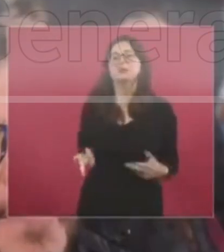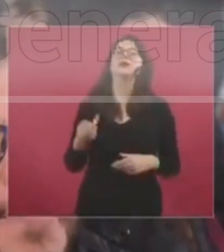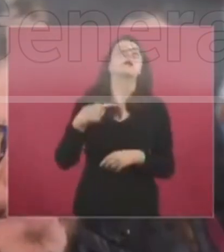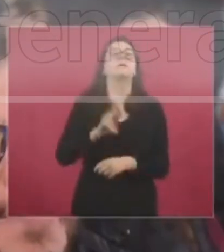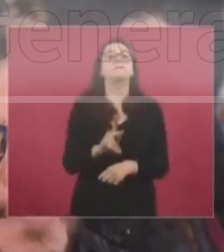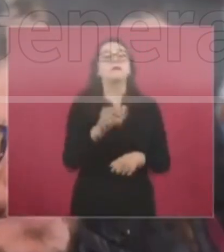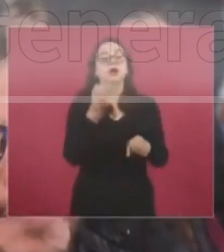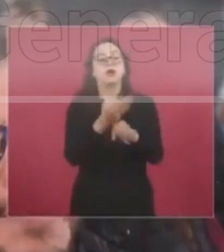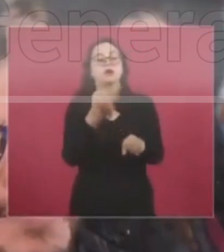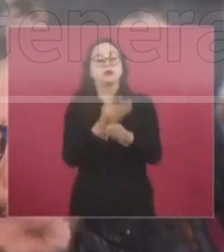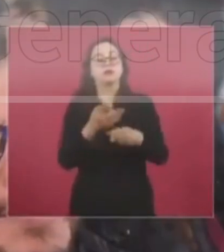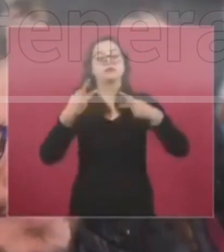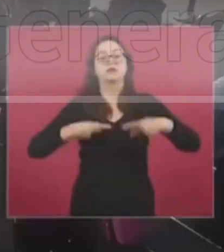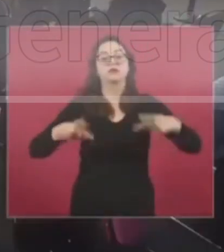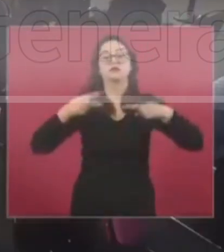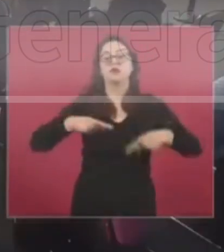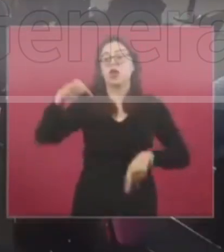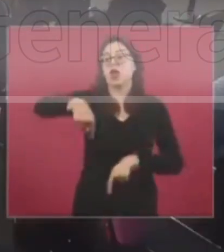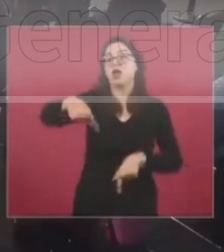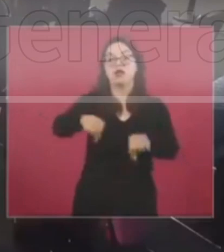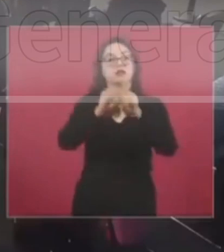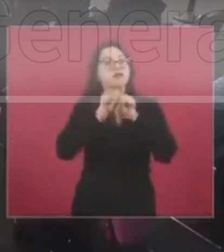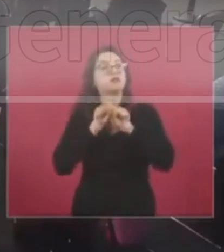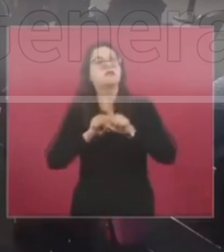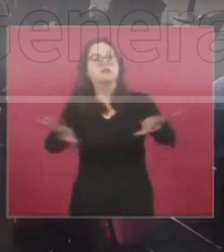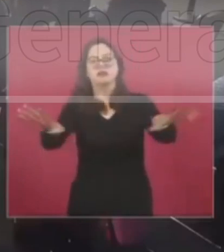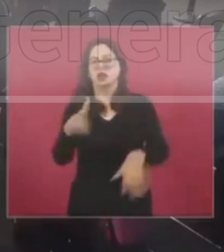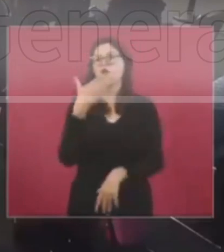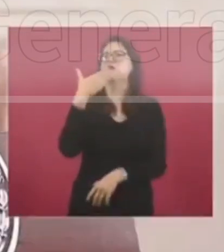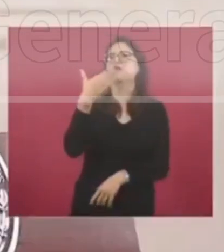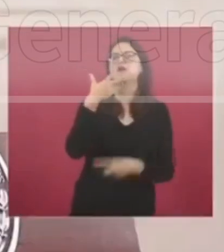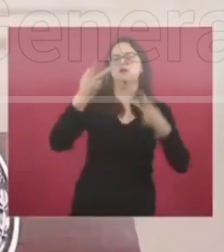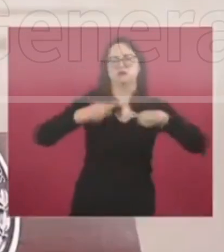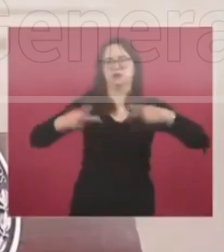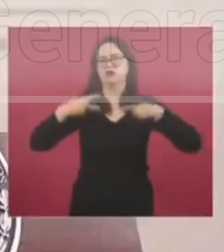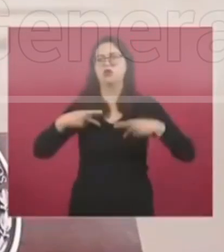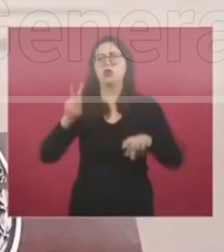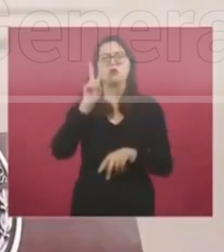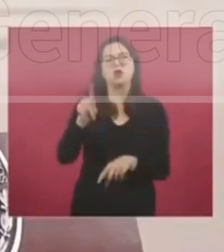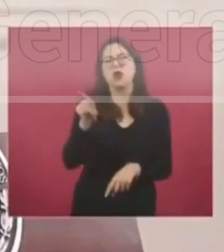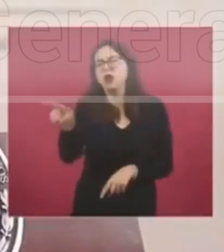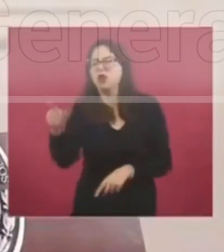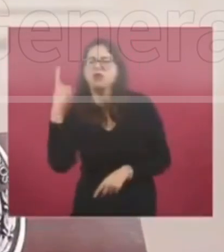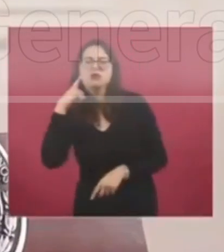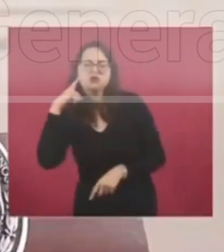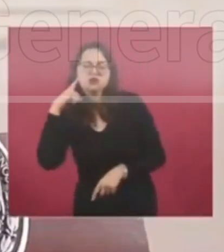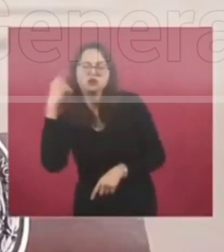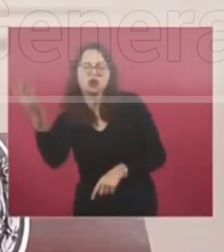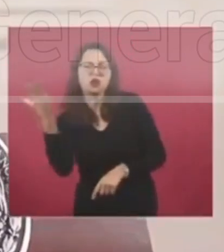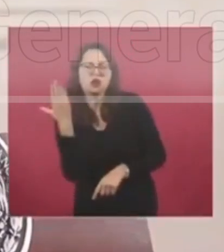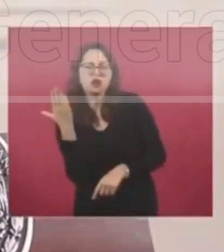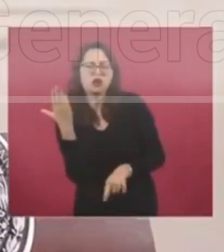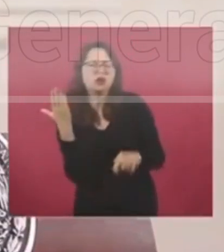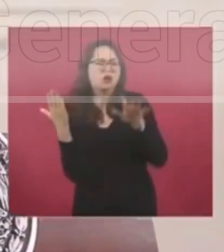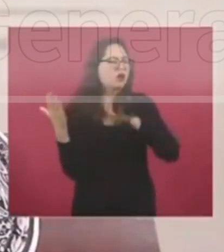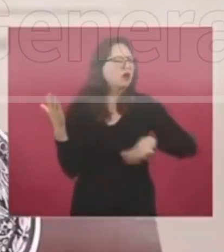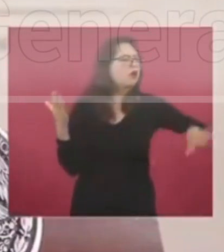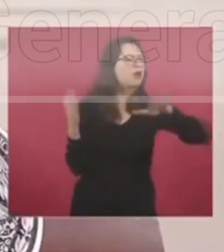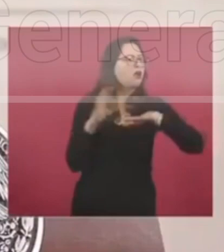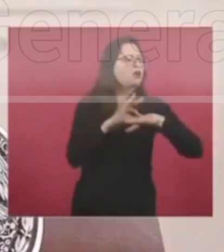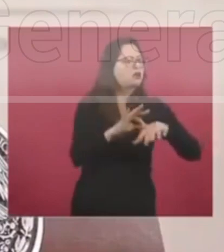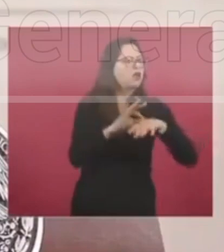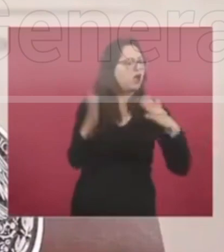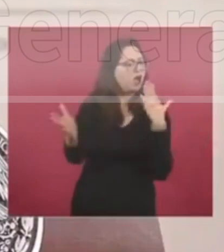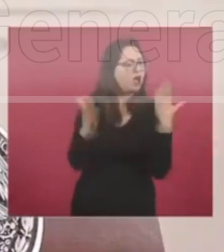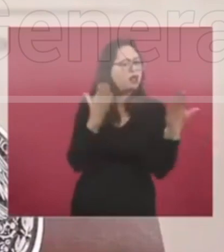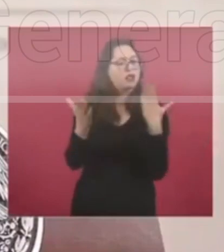muchos y nos están viendo muchos eso es bueno que la gente este opine que lo lean